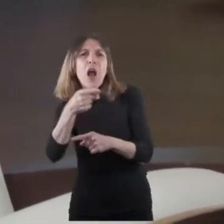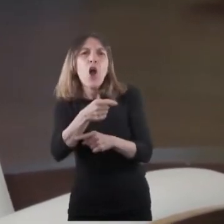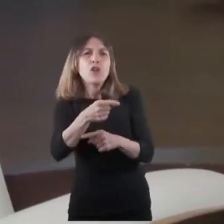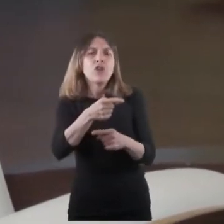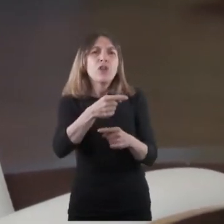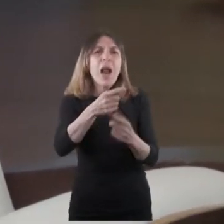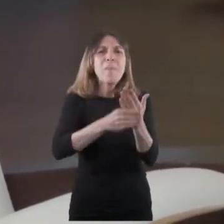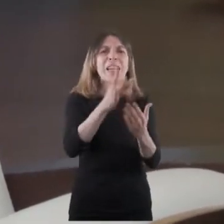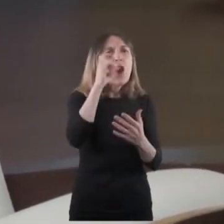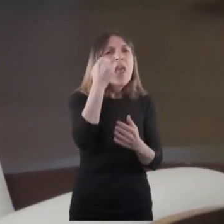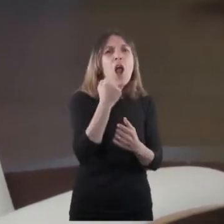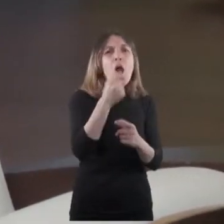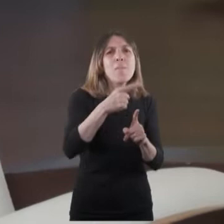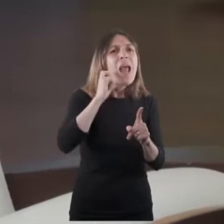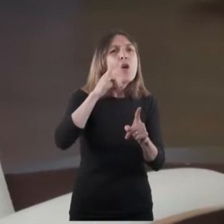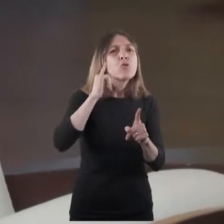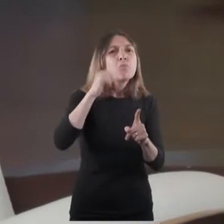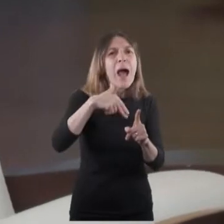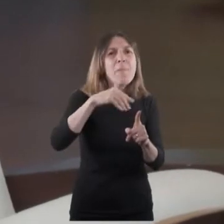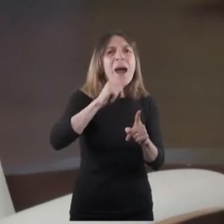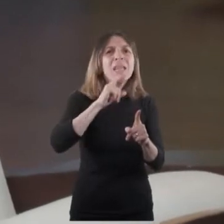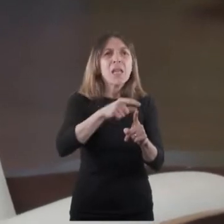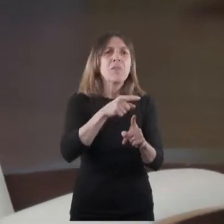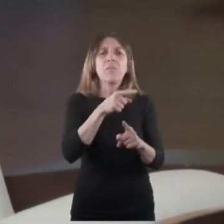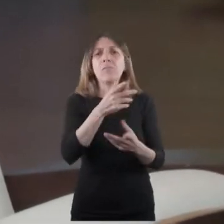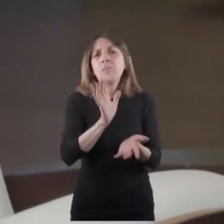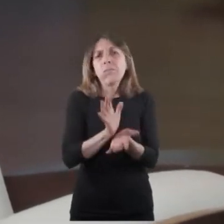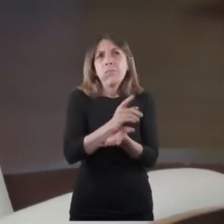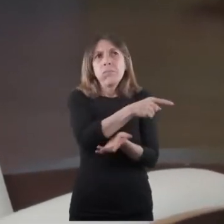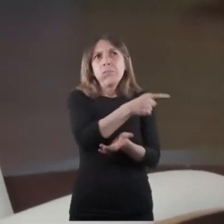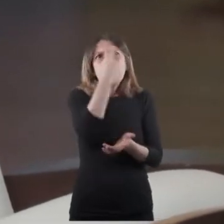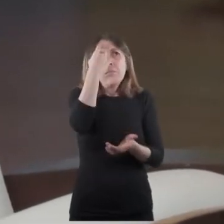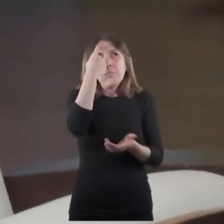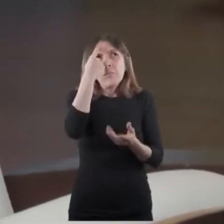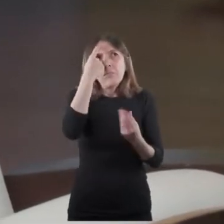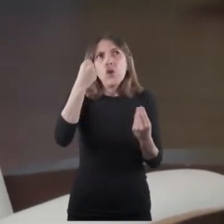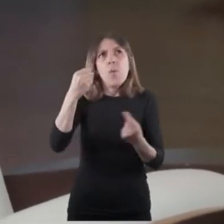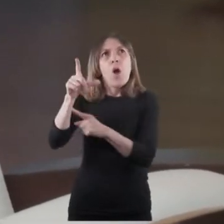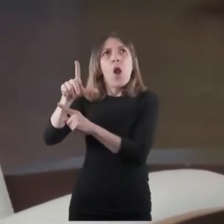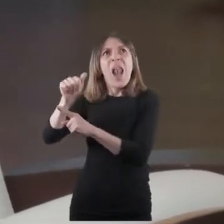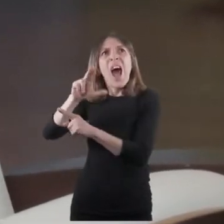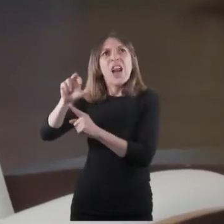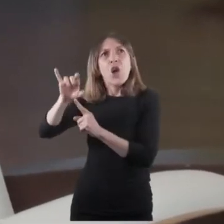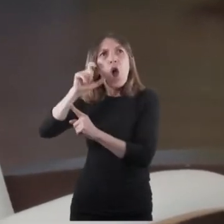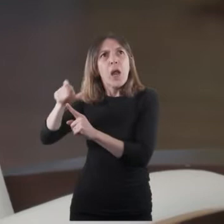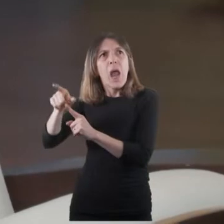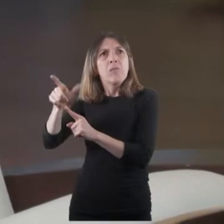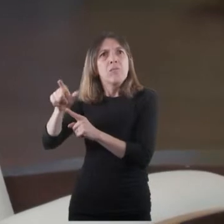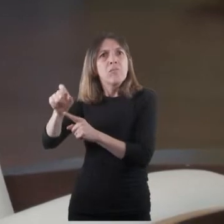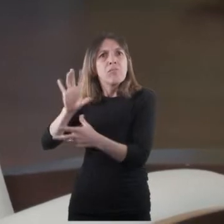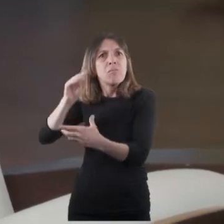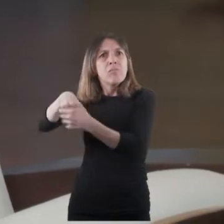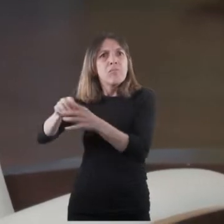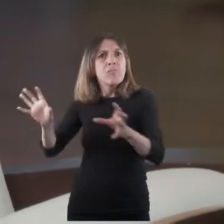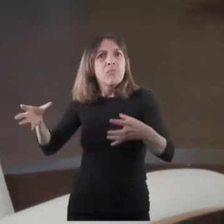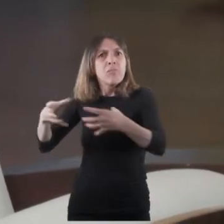Guzmán, y qué relevancia les da teniendo en cuenta que Larroque forma parte de un sector importante de la